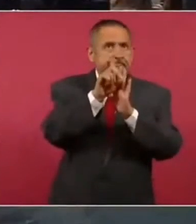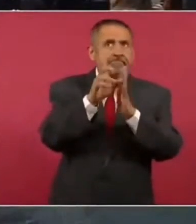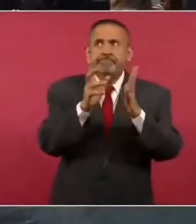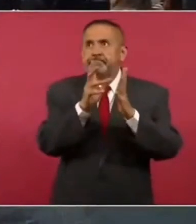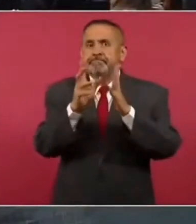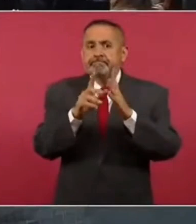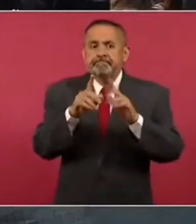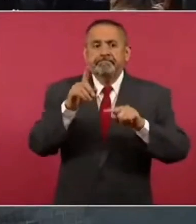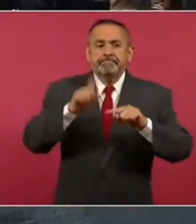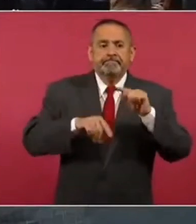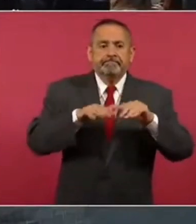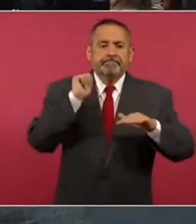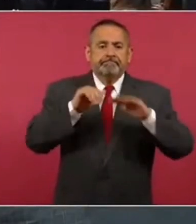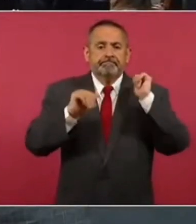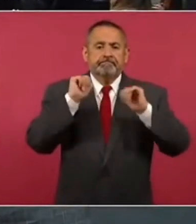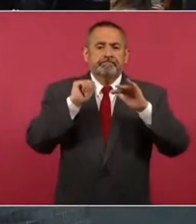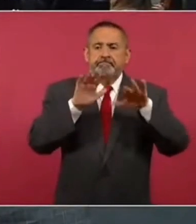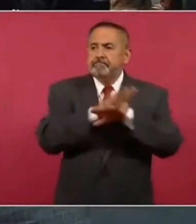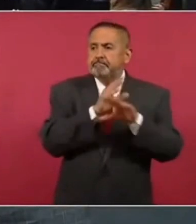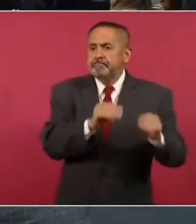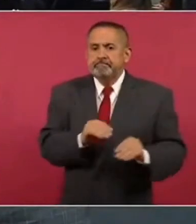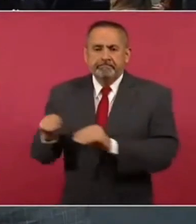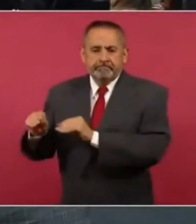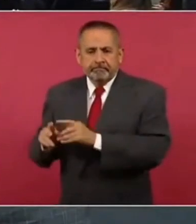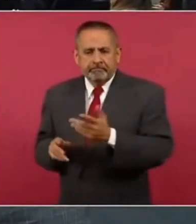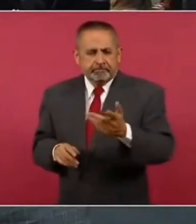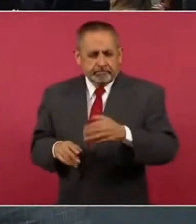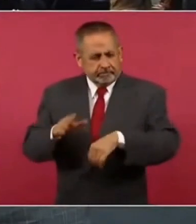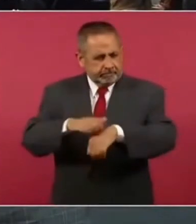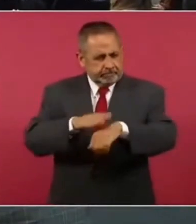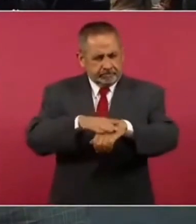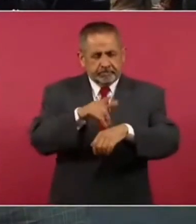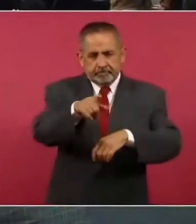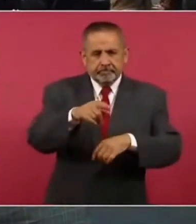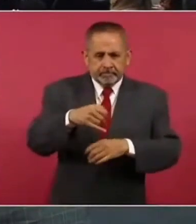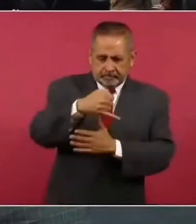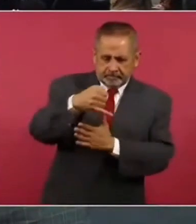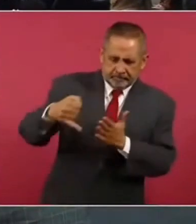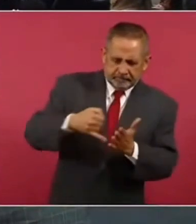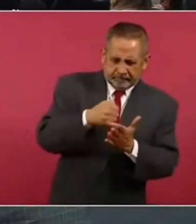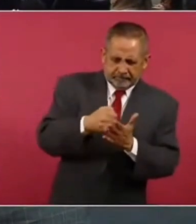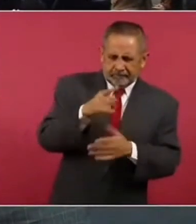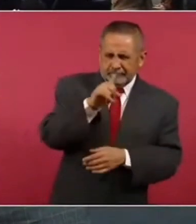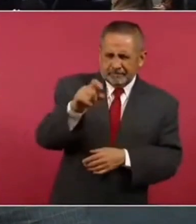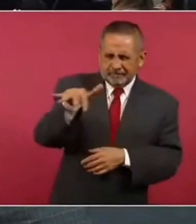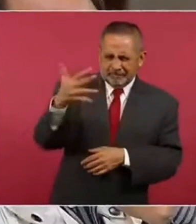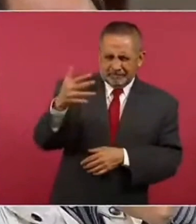cosas. Le comento que hay un desarrollo que se llama Isla 115.